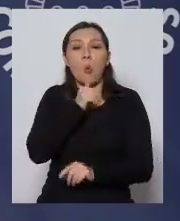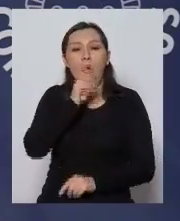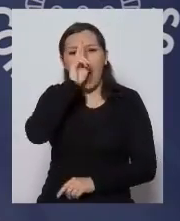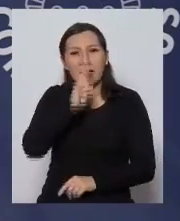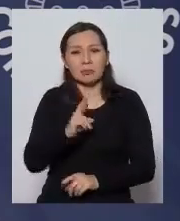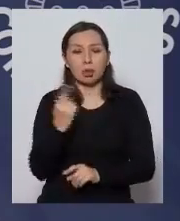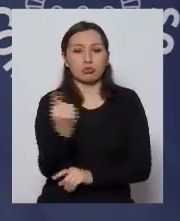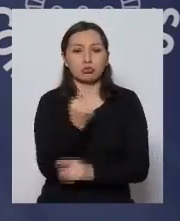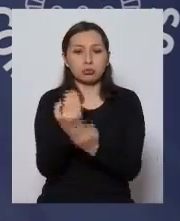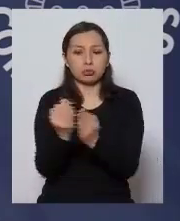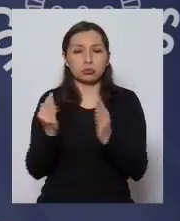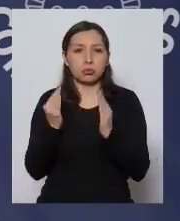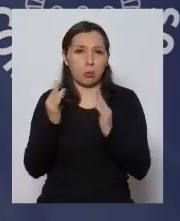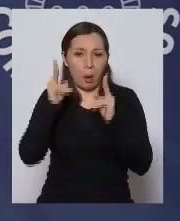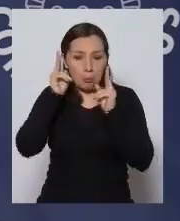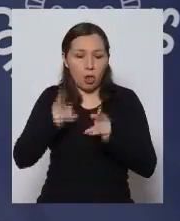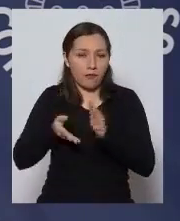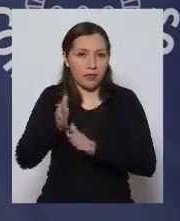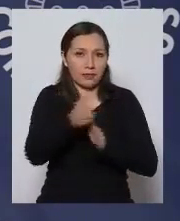aislamiento y restricción